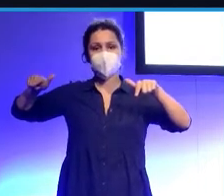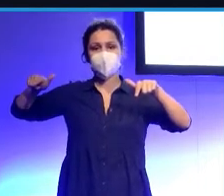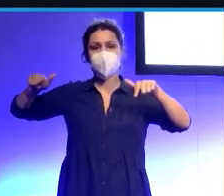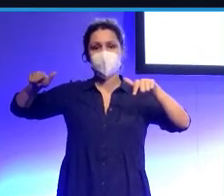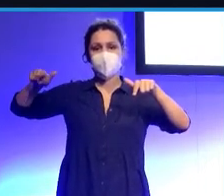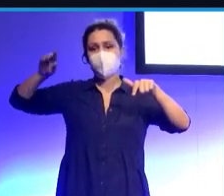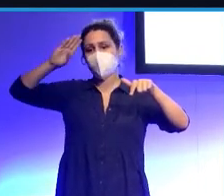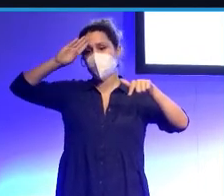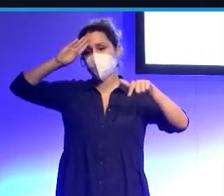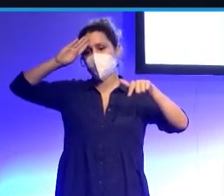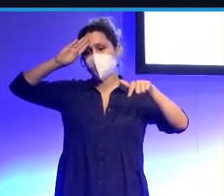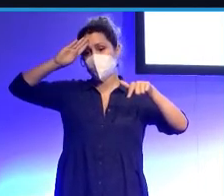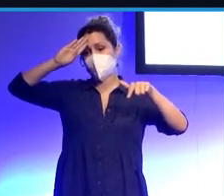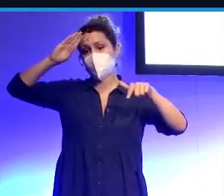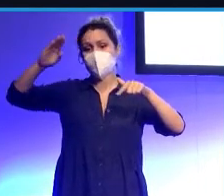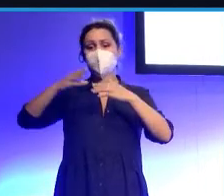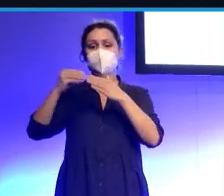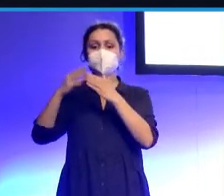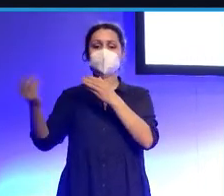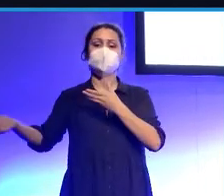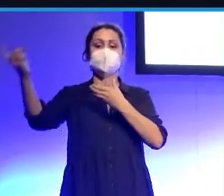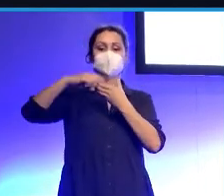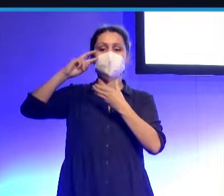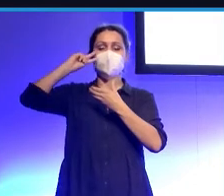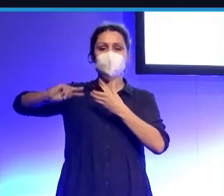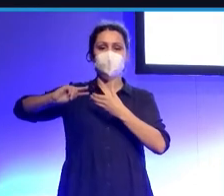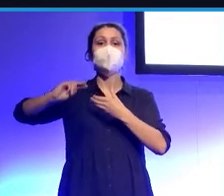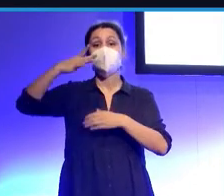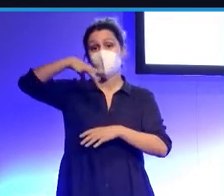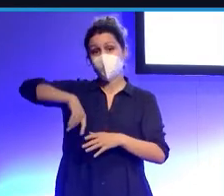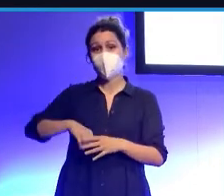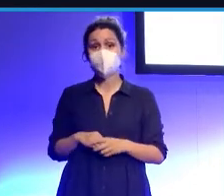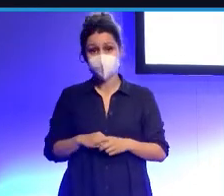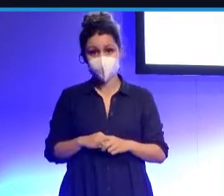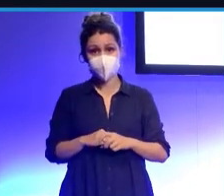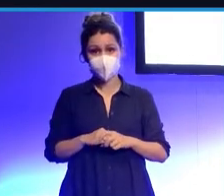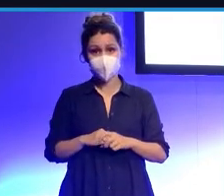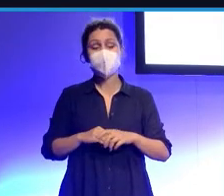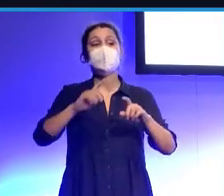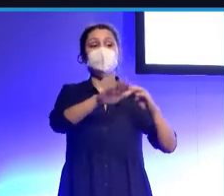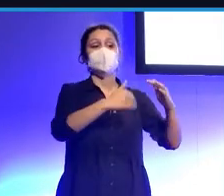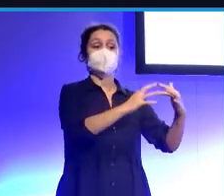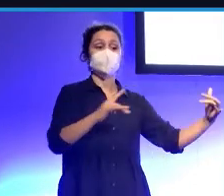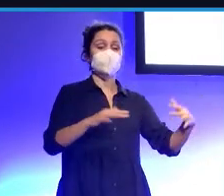acceden al instante, ¿no? Y tiene la información prácticamente después de que termine el partido.